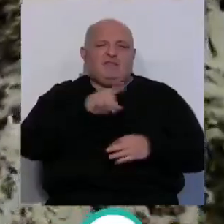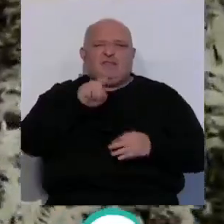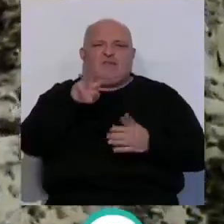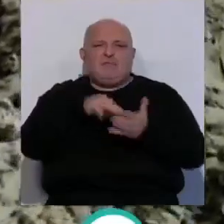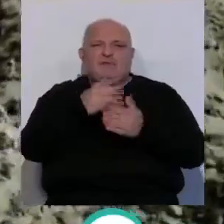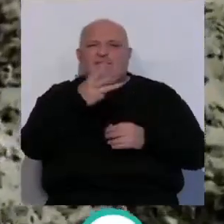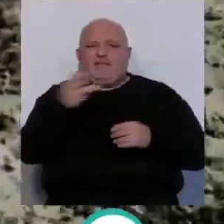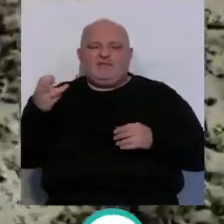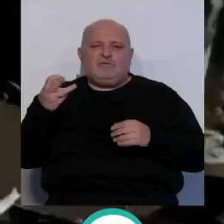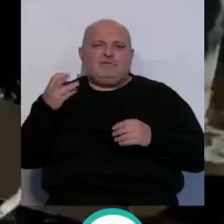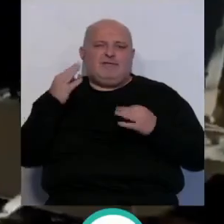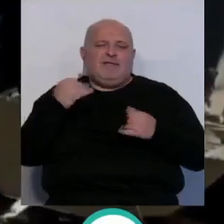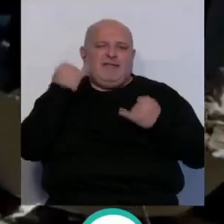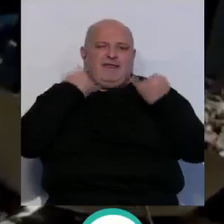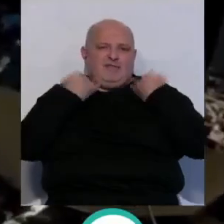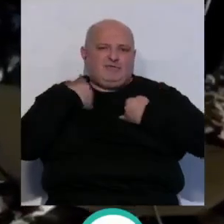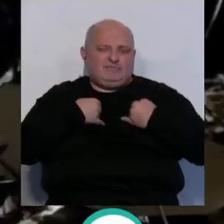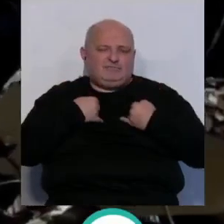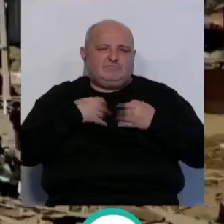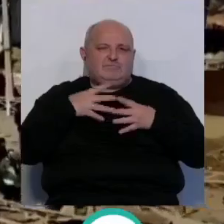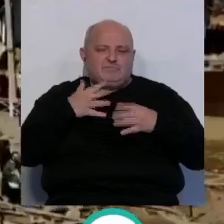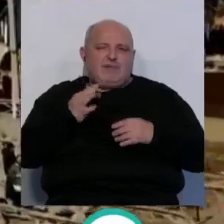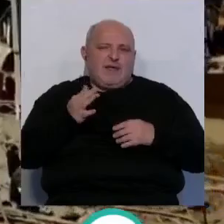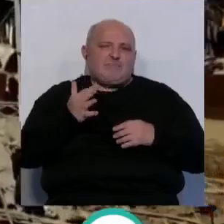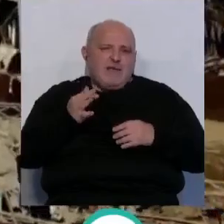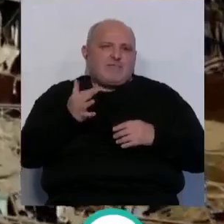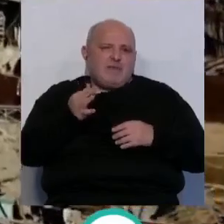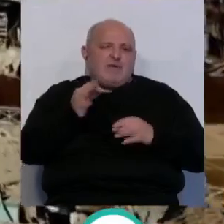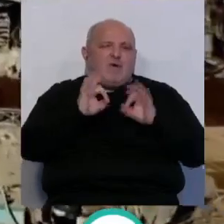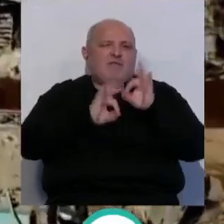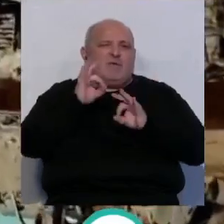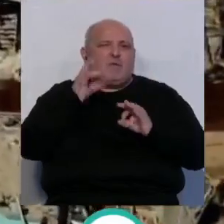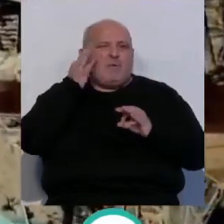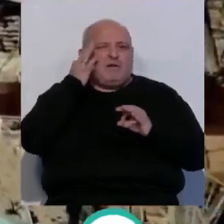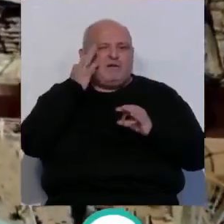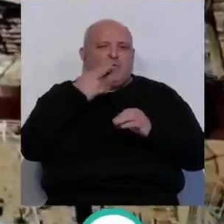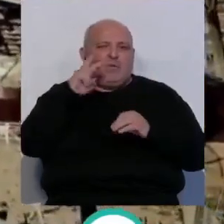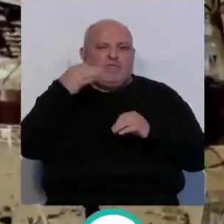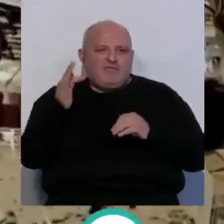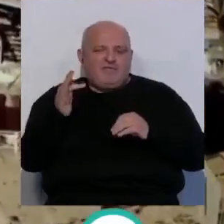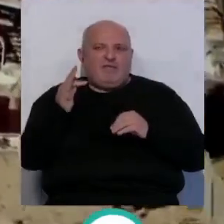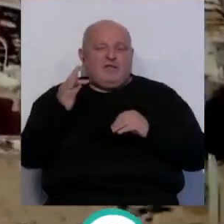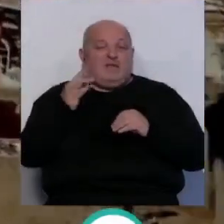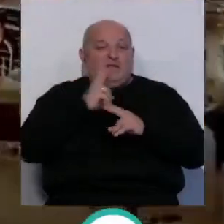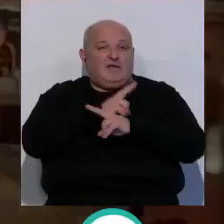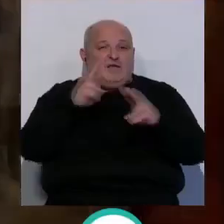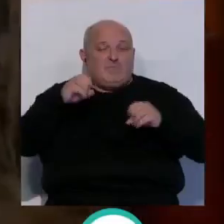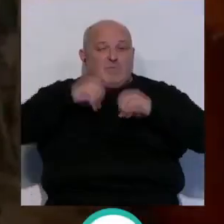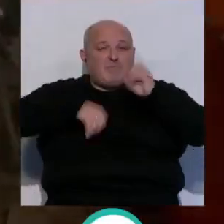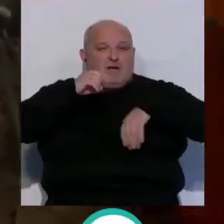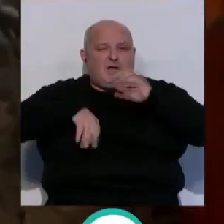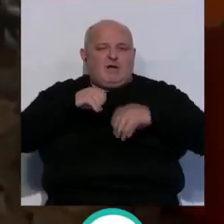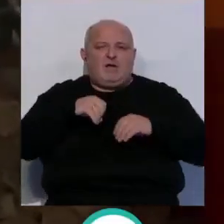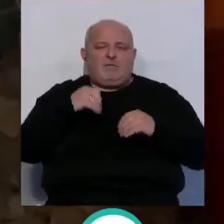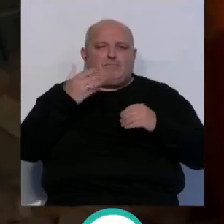.300 han sido heridos. Suma y sigue. Organizaciones humanitarias como UNICEF recuerdan que las bombas han